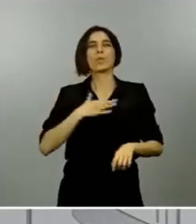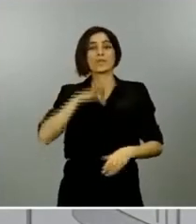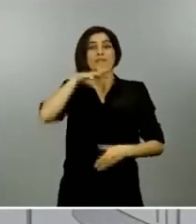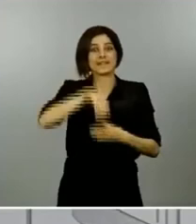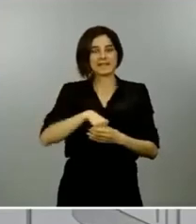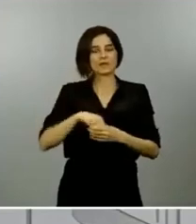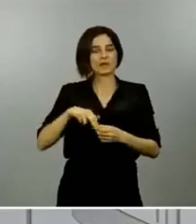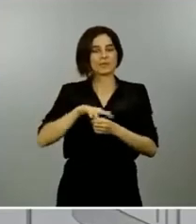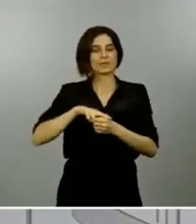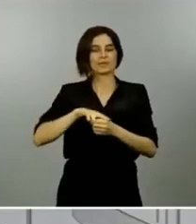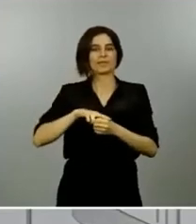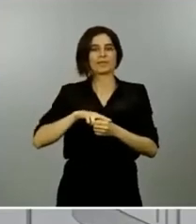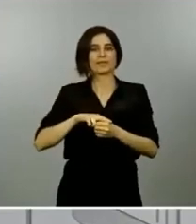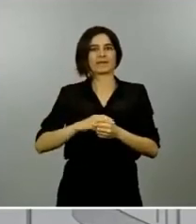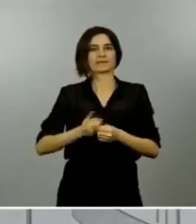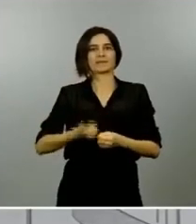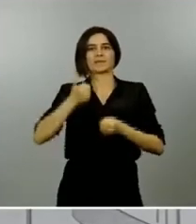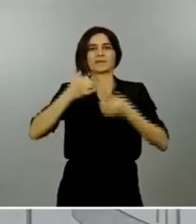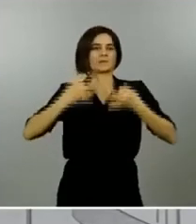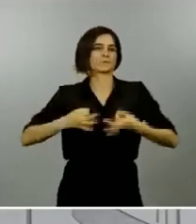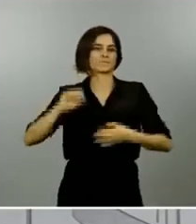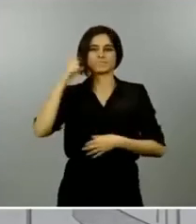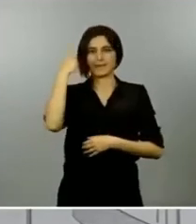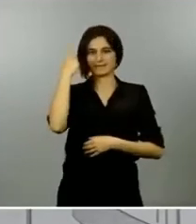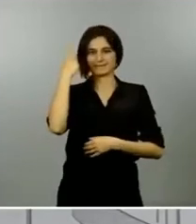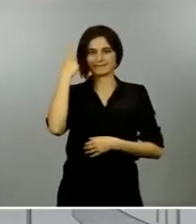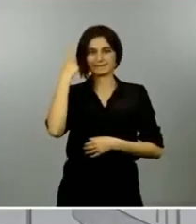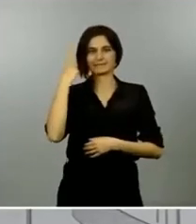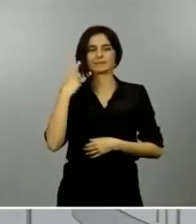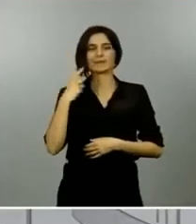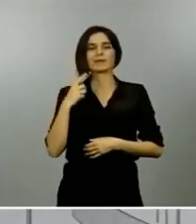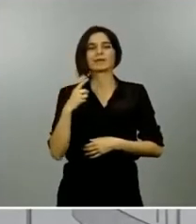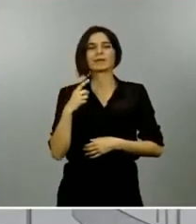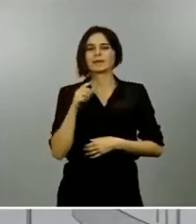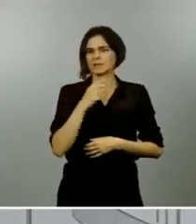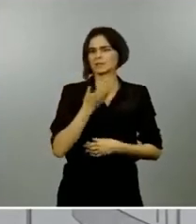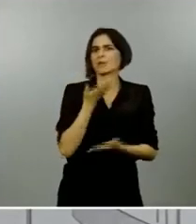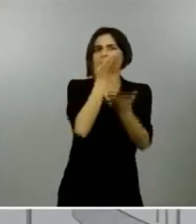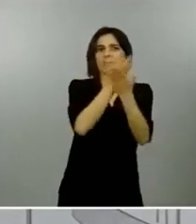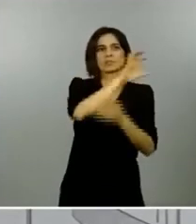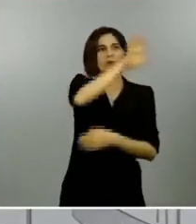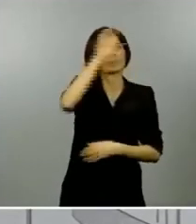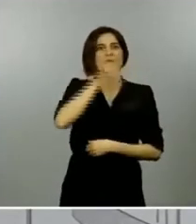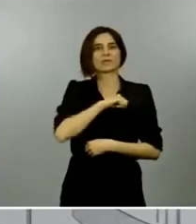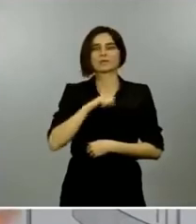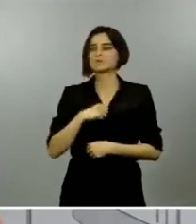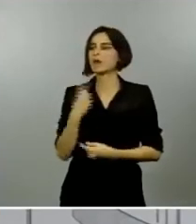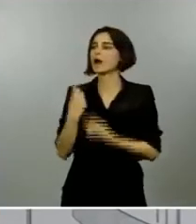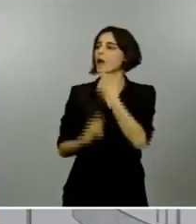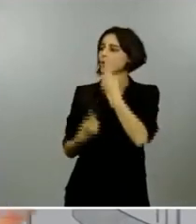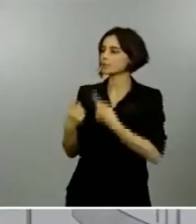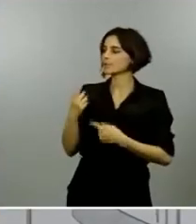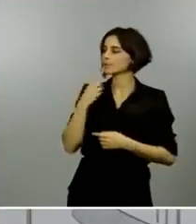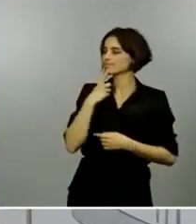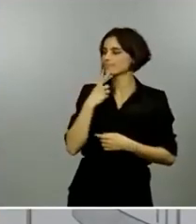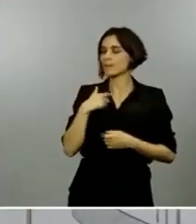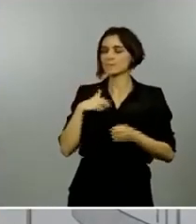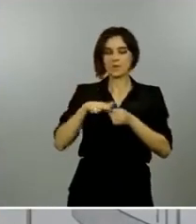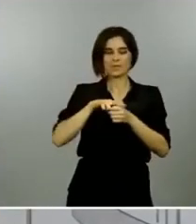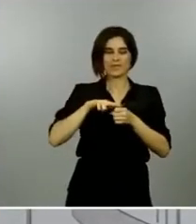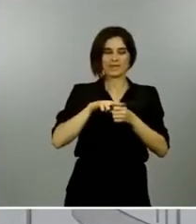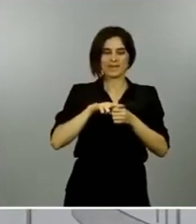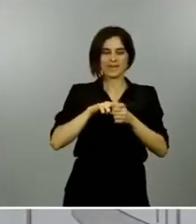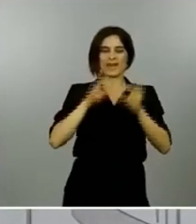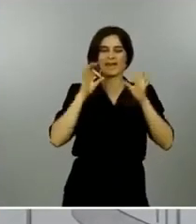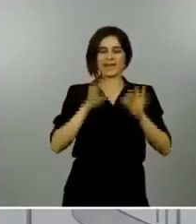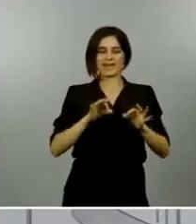hecho a los distintos gobiernos autonómicos luego efectivamente ha habido algunos que han aceptado y han asumido la provincia como unidad territorial otros han planteado otro